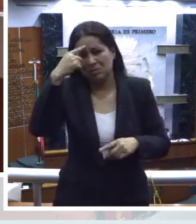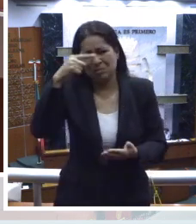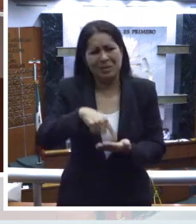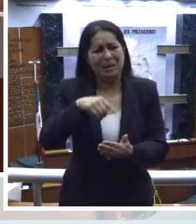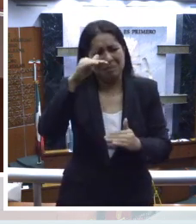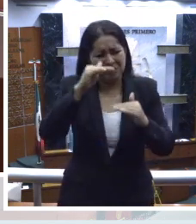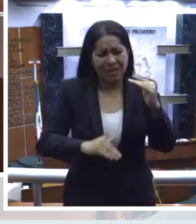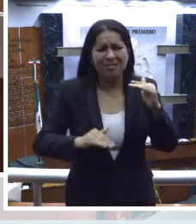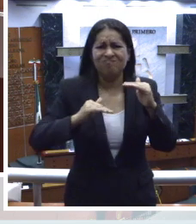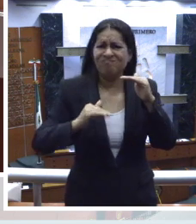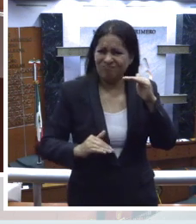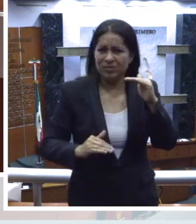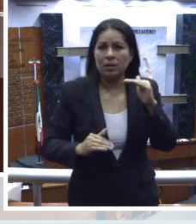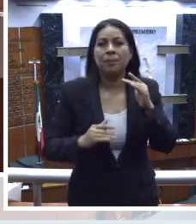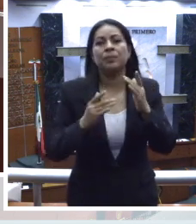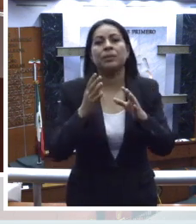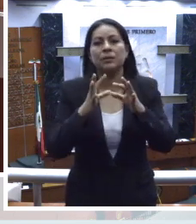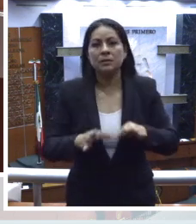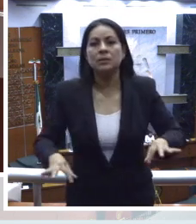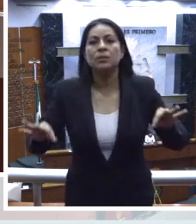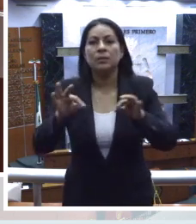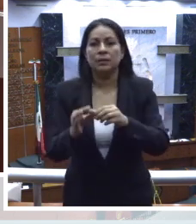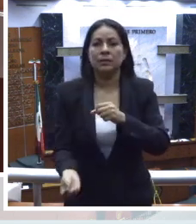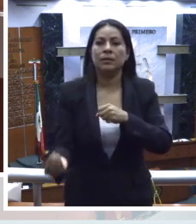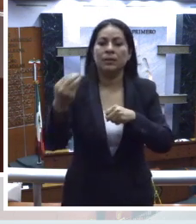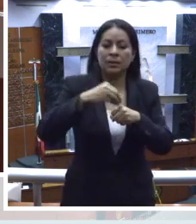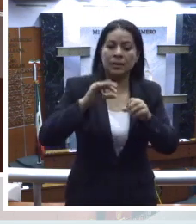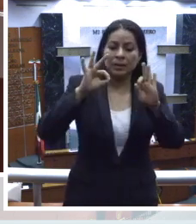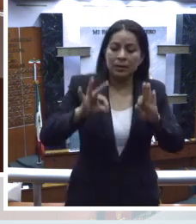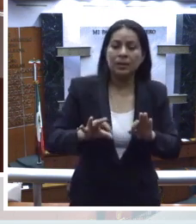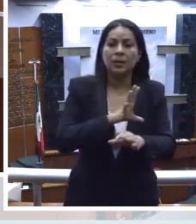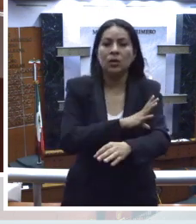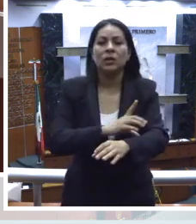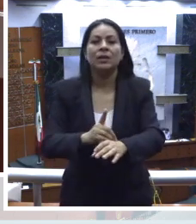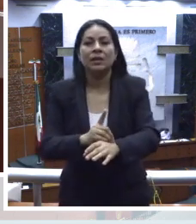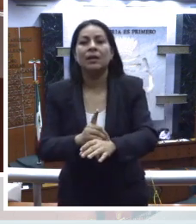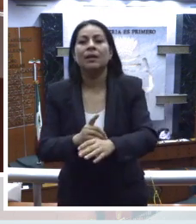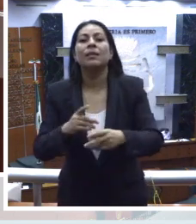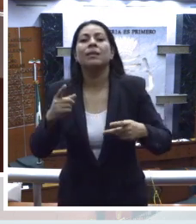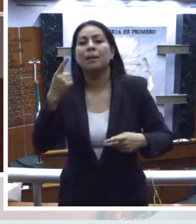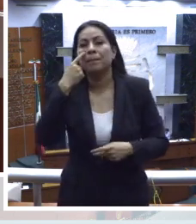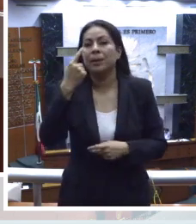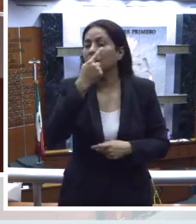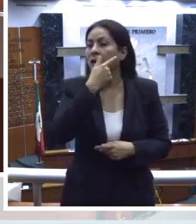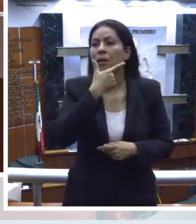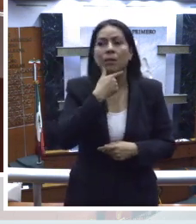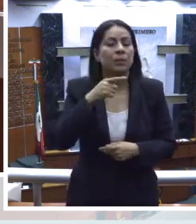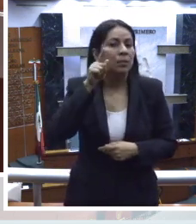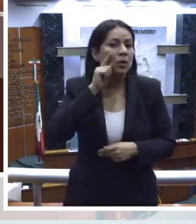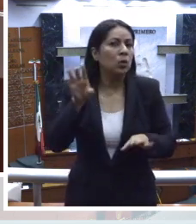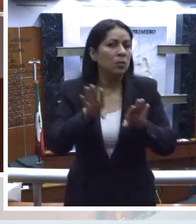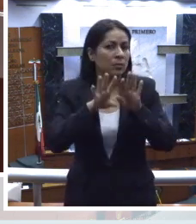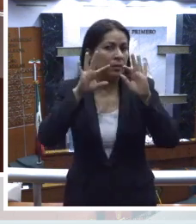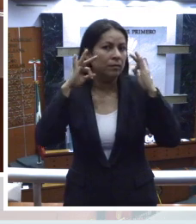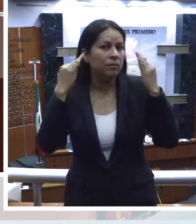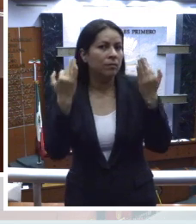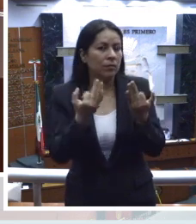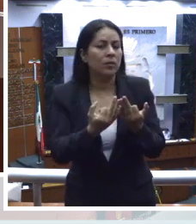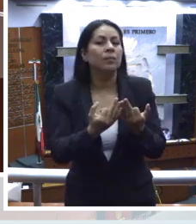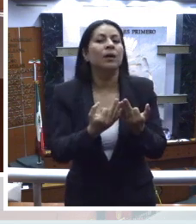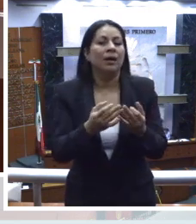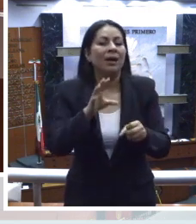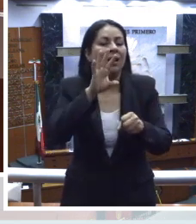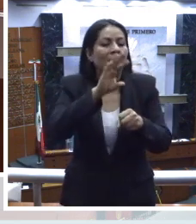de desigualdad, se hace imprescindible la incorporación real y coordinada de la perspectiva de género como una metodología que